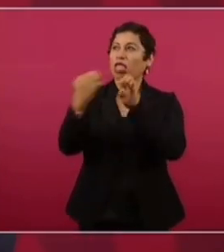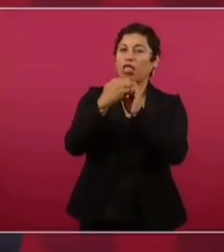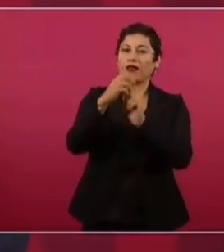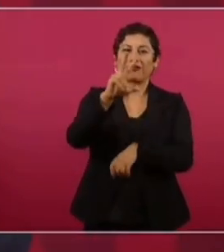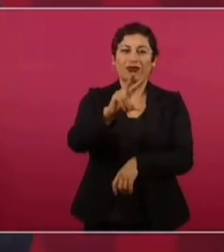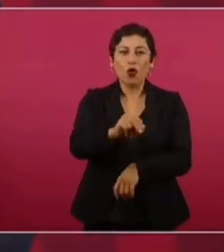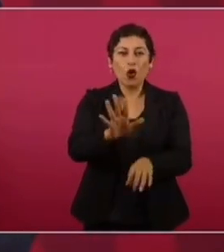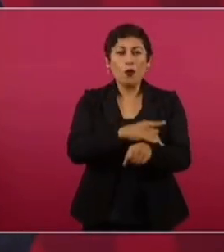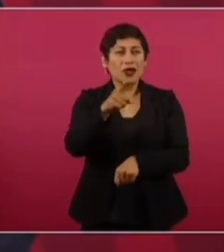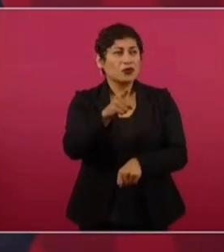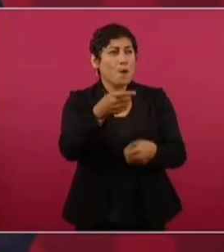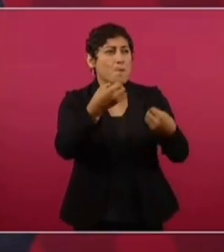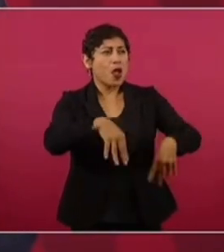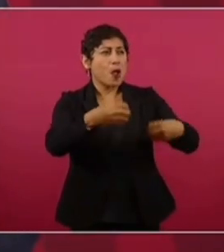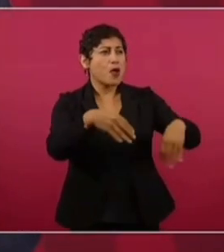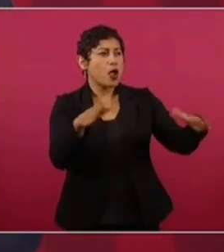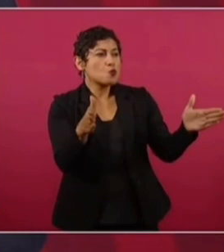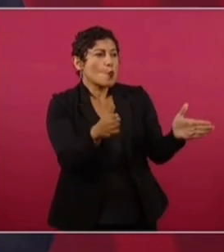y ellos aumentan de peso.